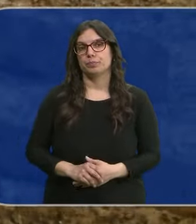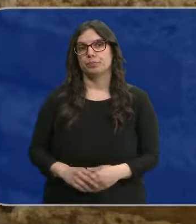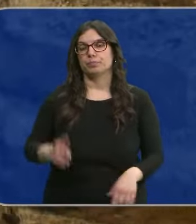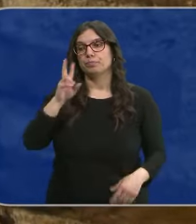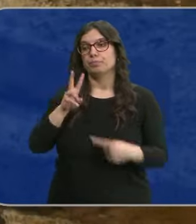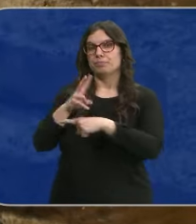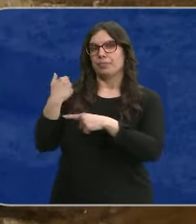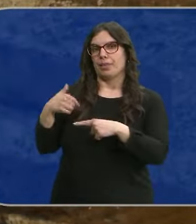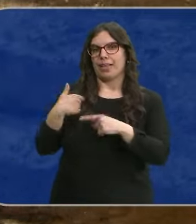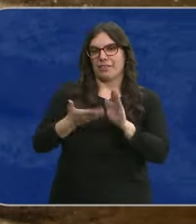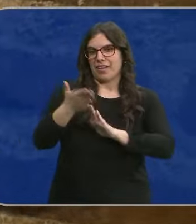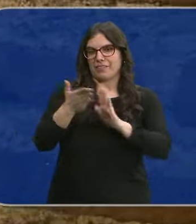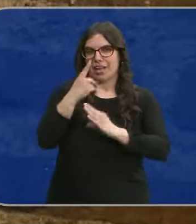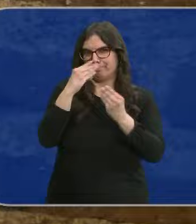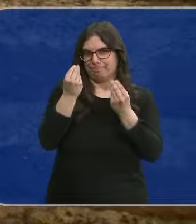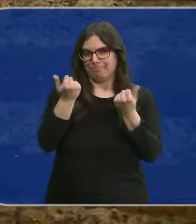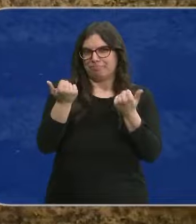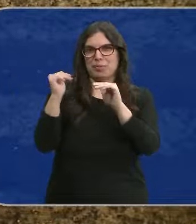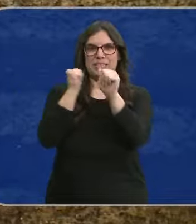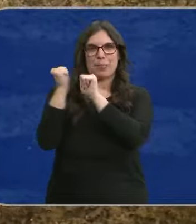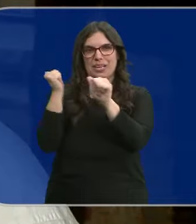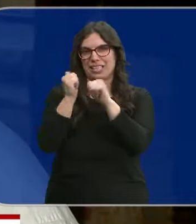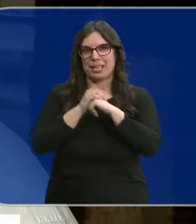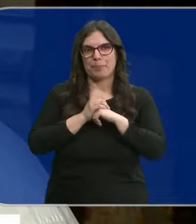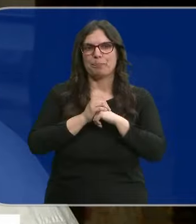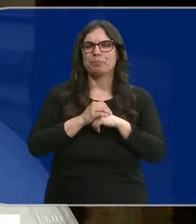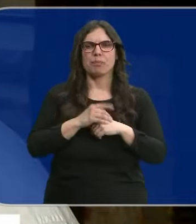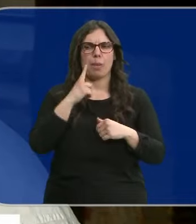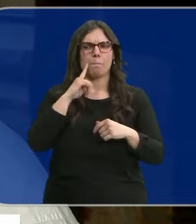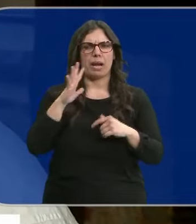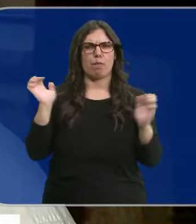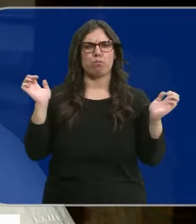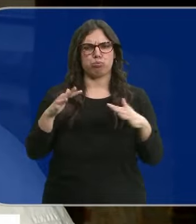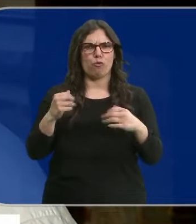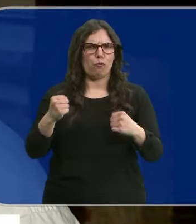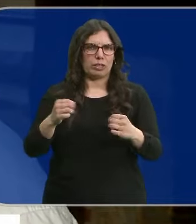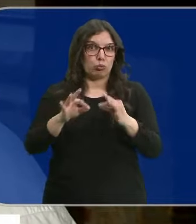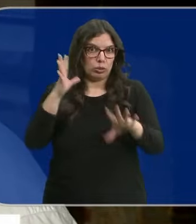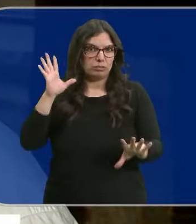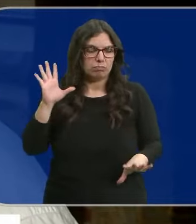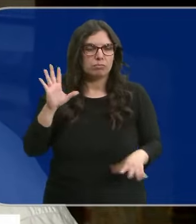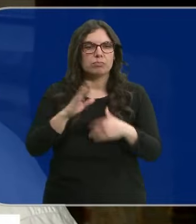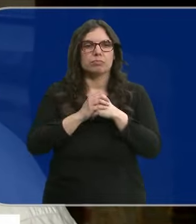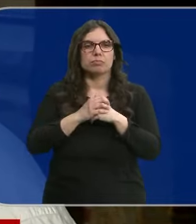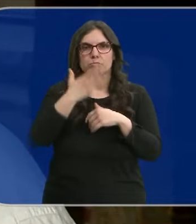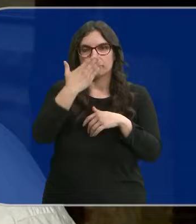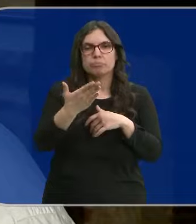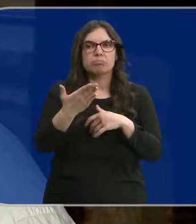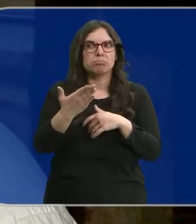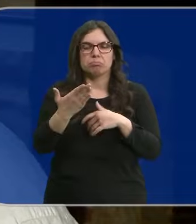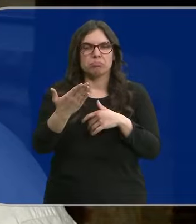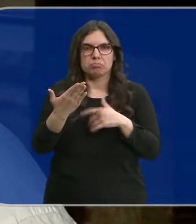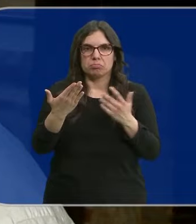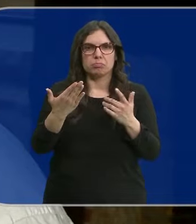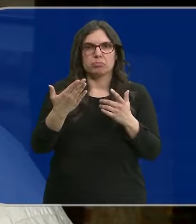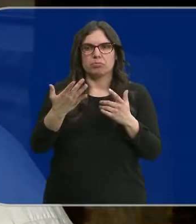Aquí ya huele a Semana Santa. Se ve una Semana Santa bastante fuerte, por fortuna, y la verdad es que, ya te